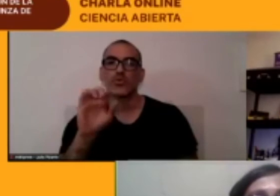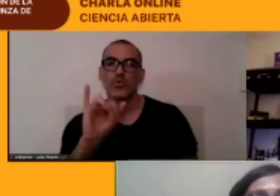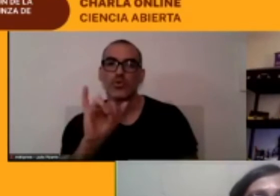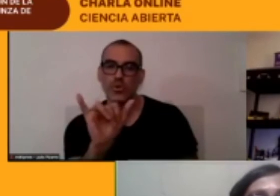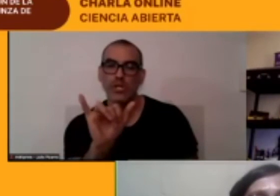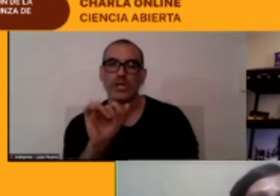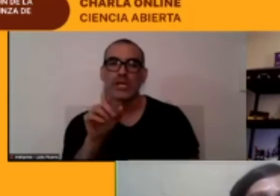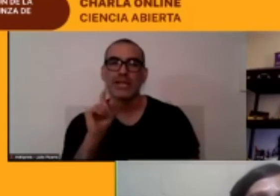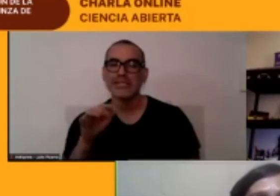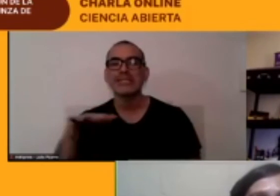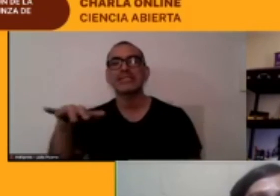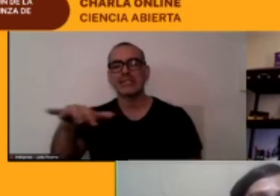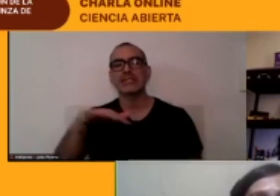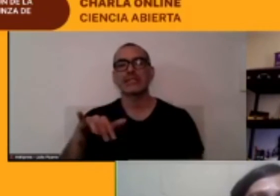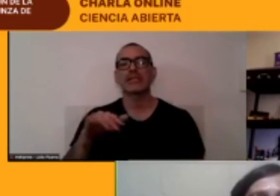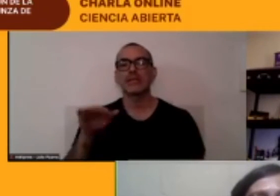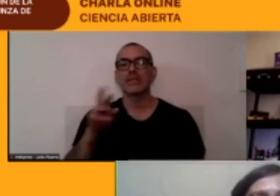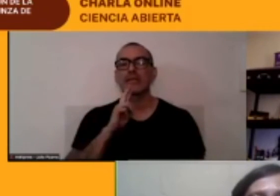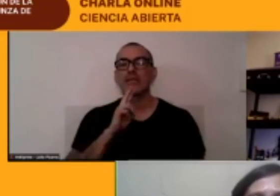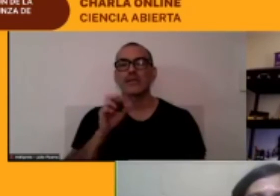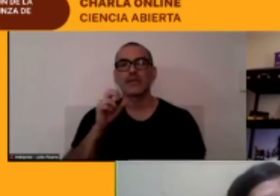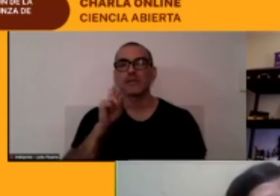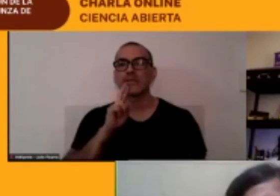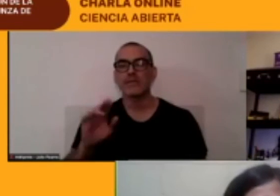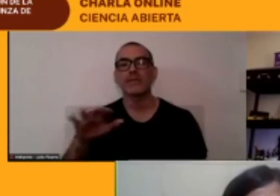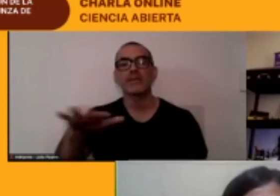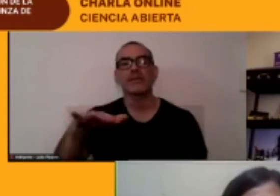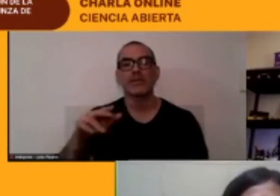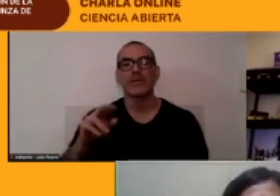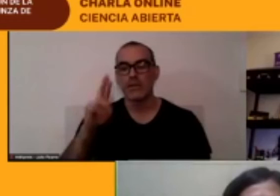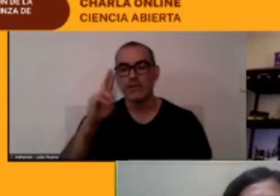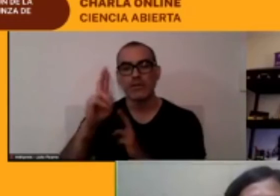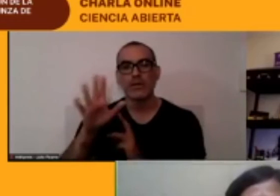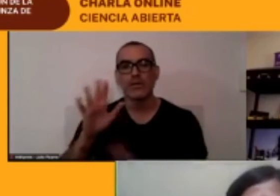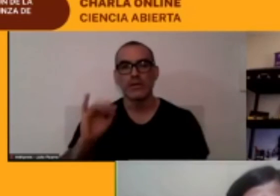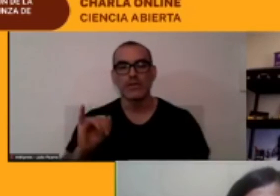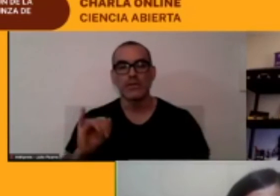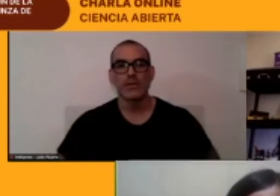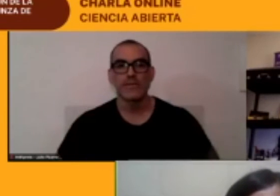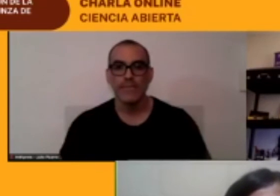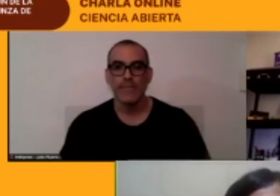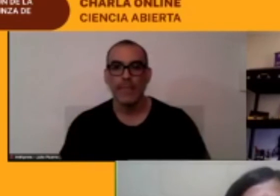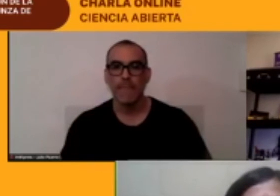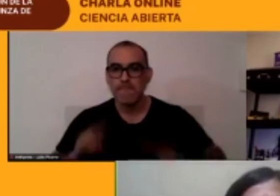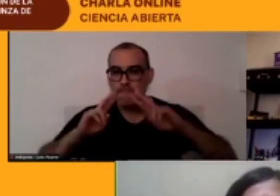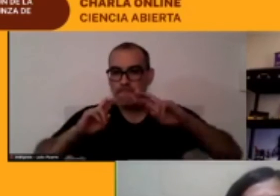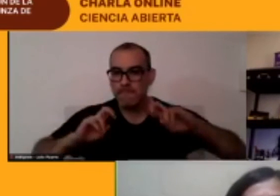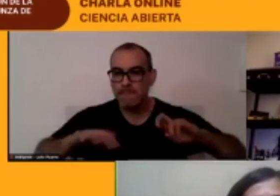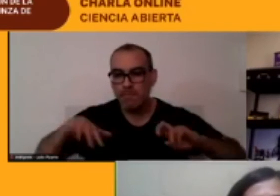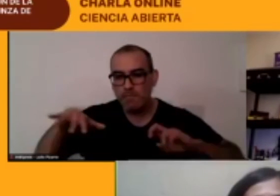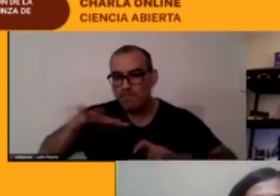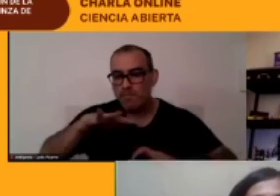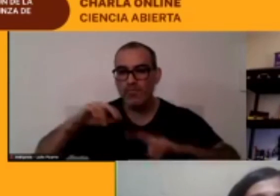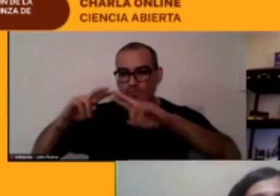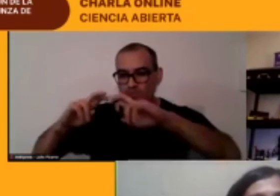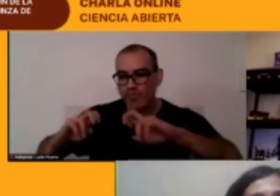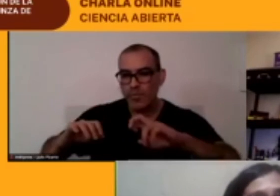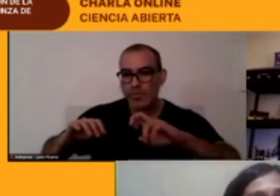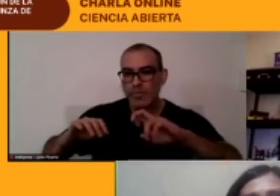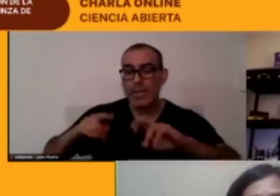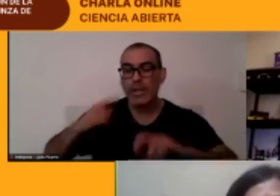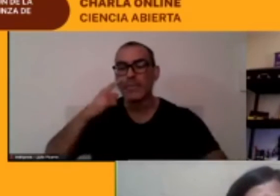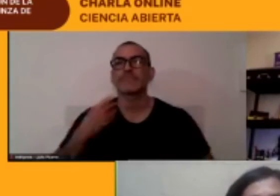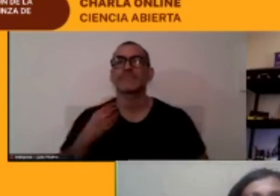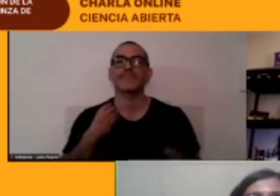también qué sé yo ahí están haciendo estudios todo esto a ver lo que pasa es que la